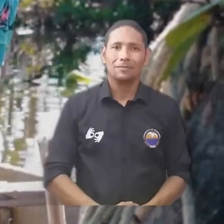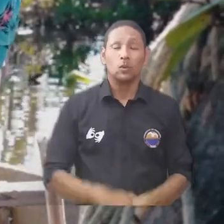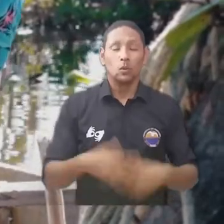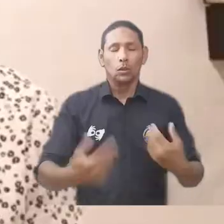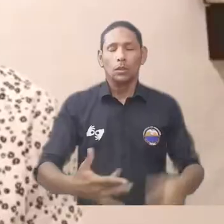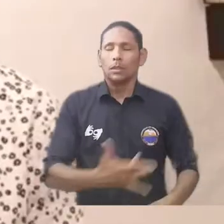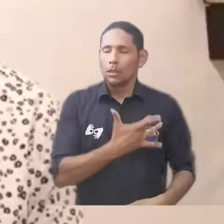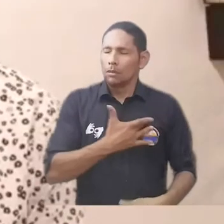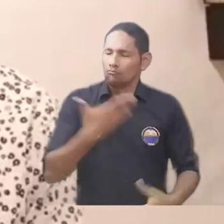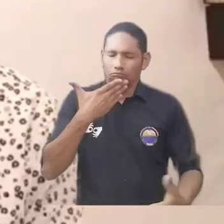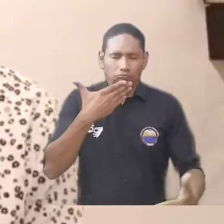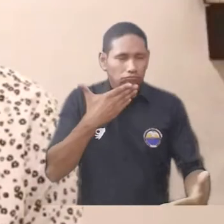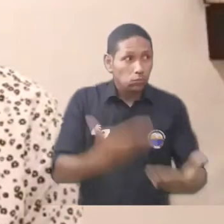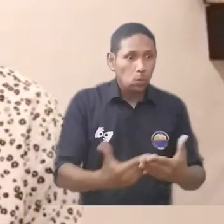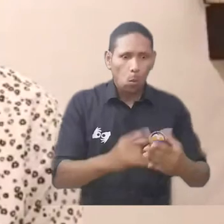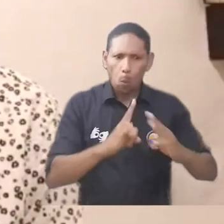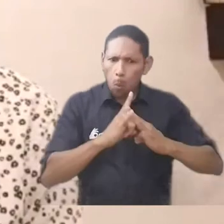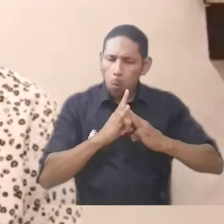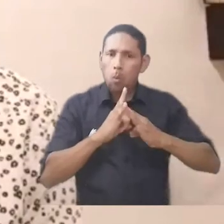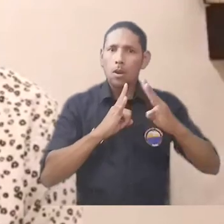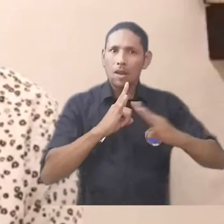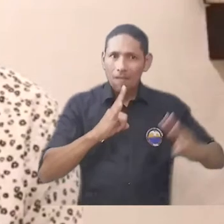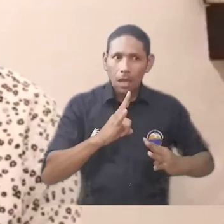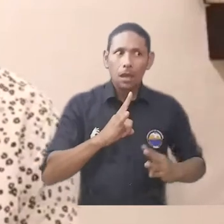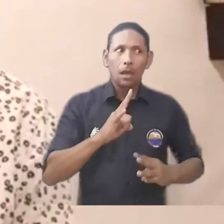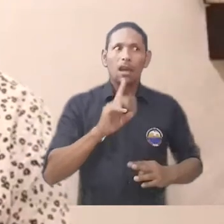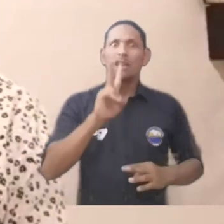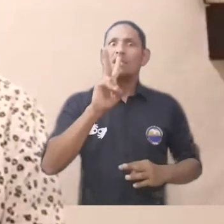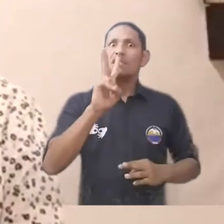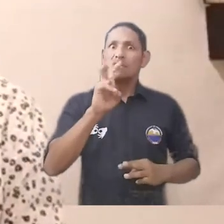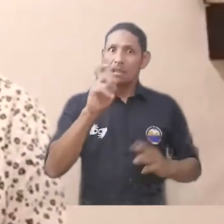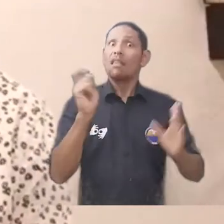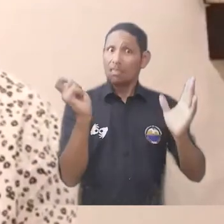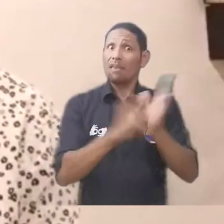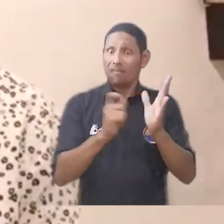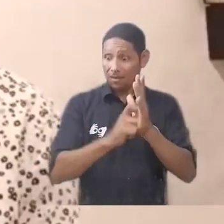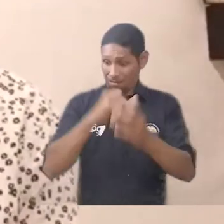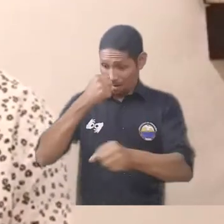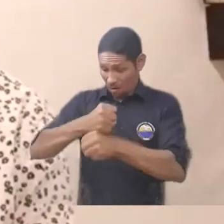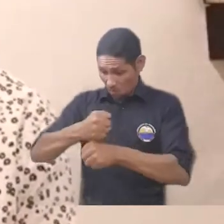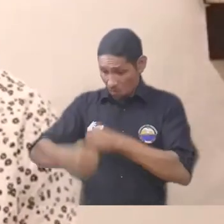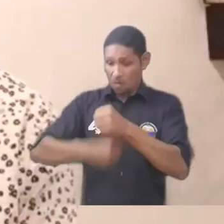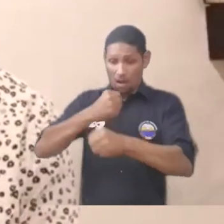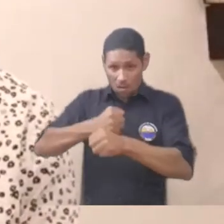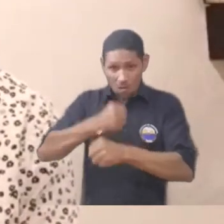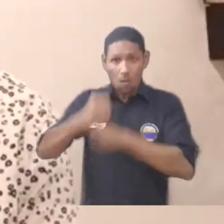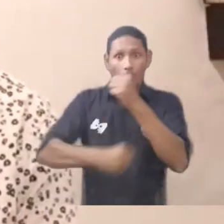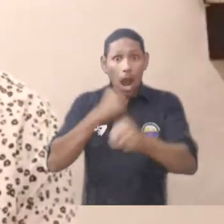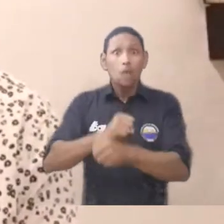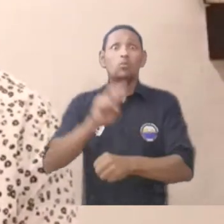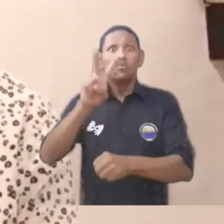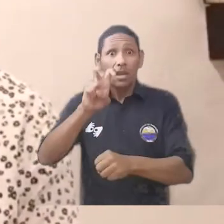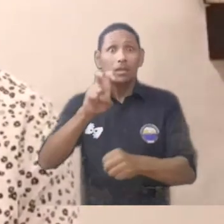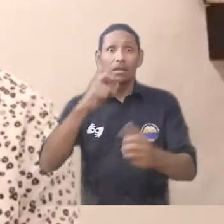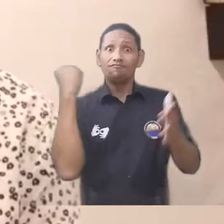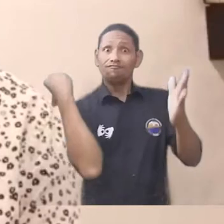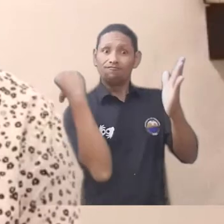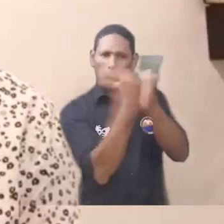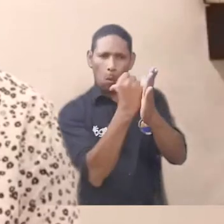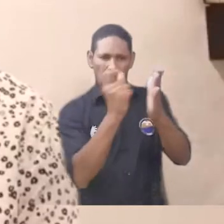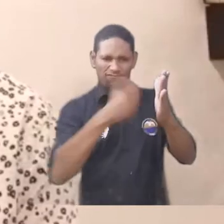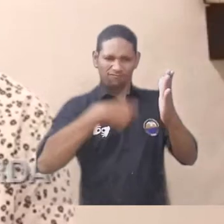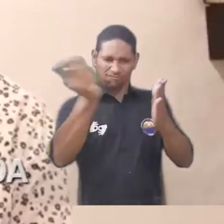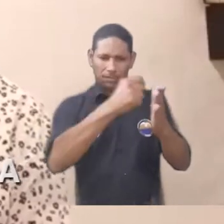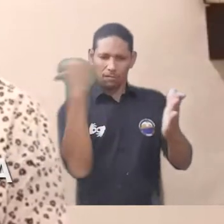Realmente es muy gratificante ver que la Universidad del Magdalena, por séptimo año consecutivo, ha renovado su sello de responsabilidad